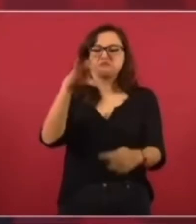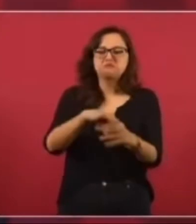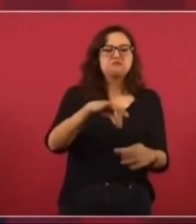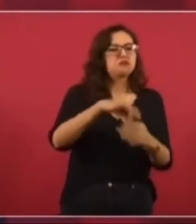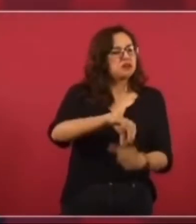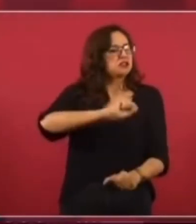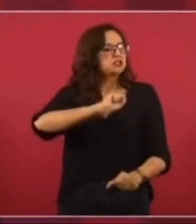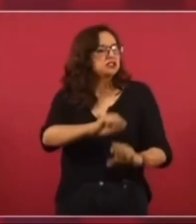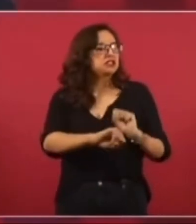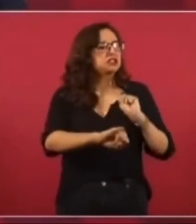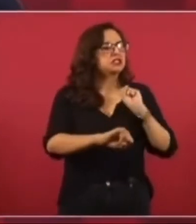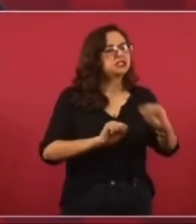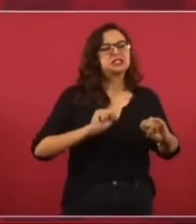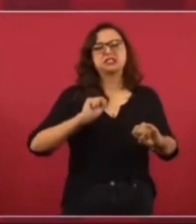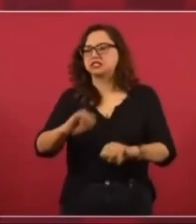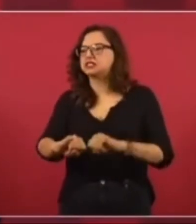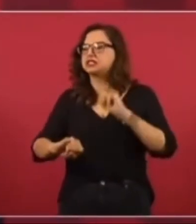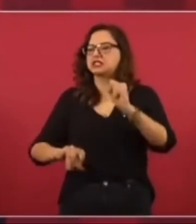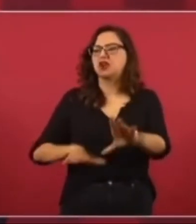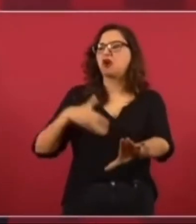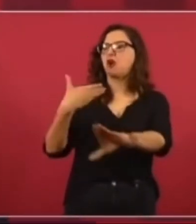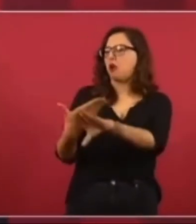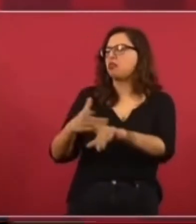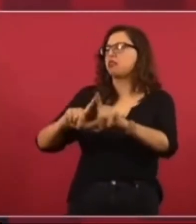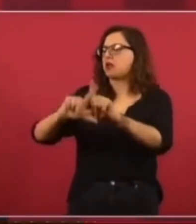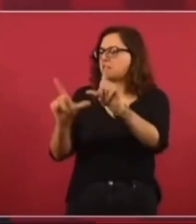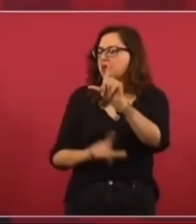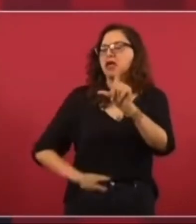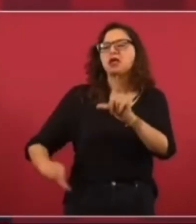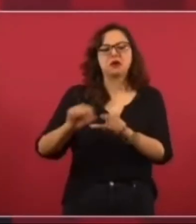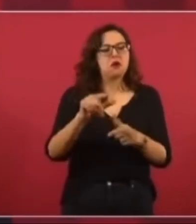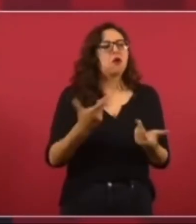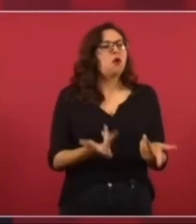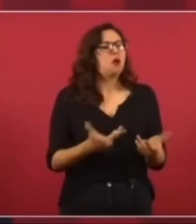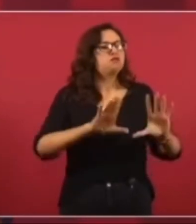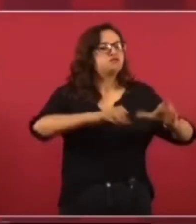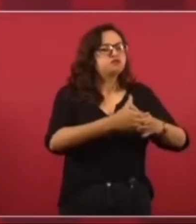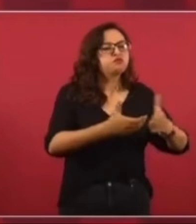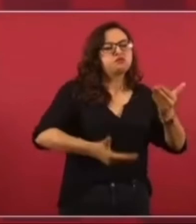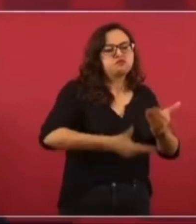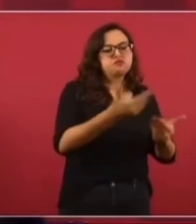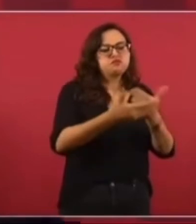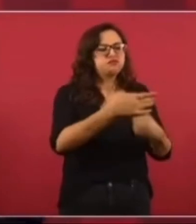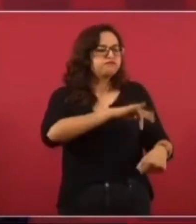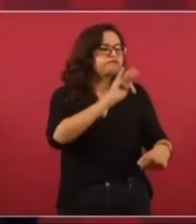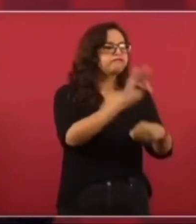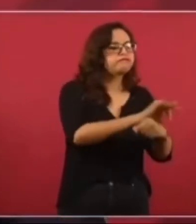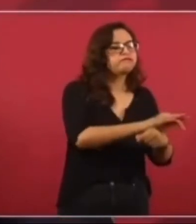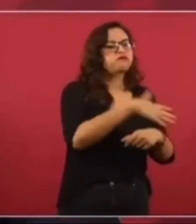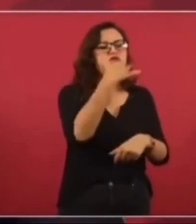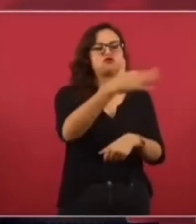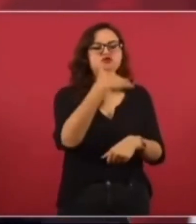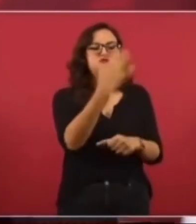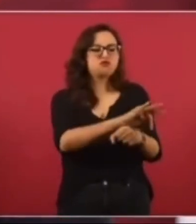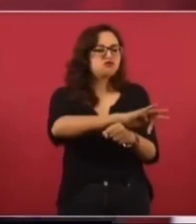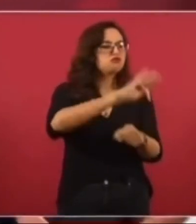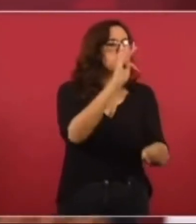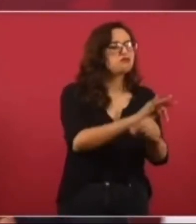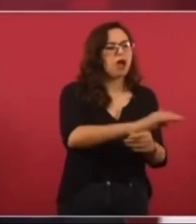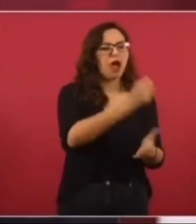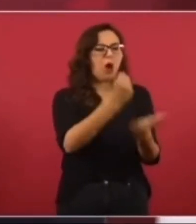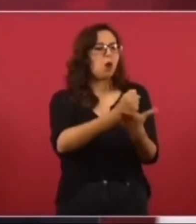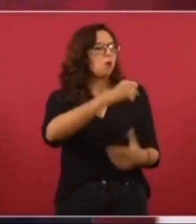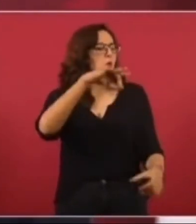a las minorías lo aprobaban, ahora es lo